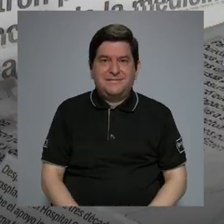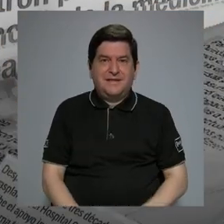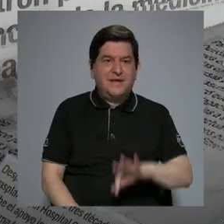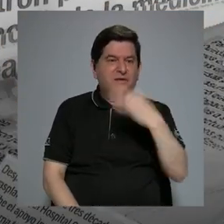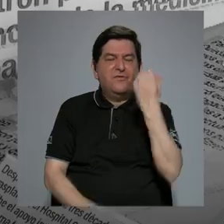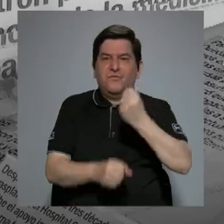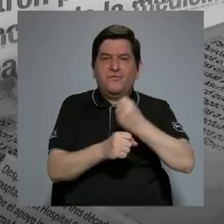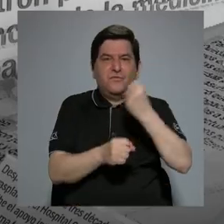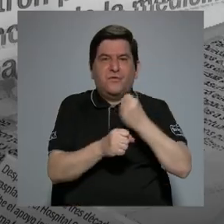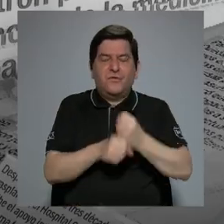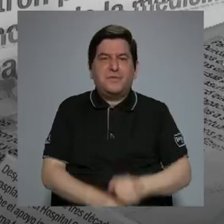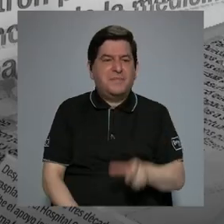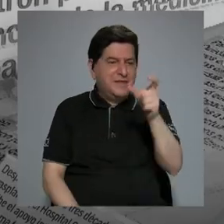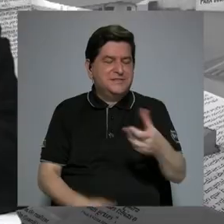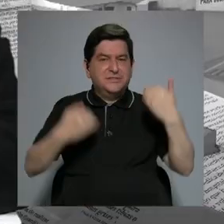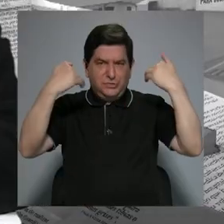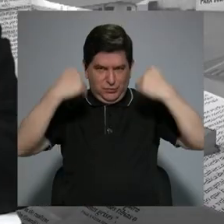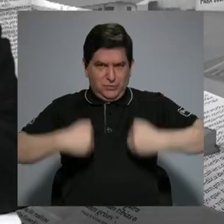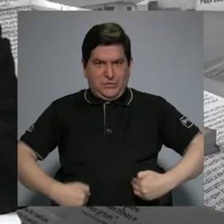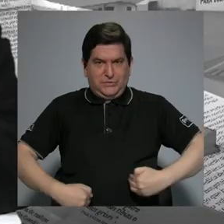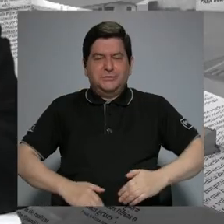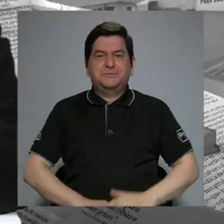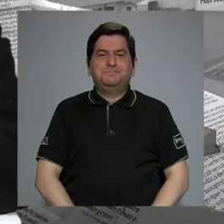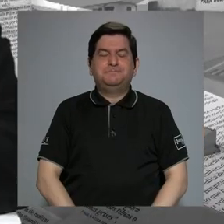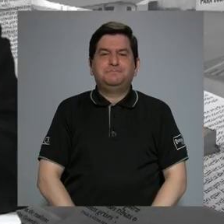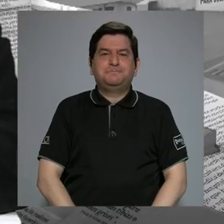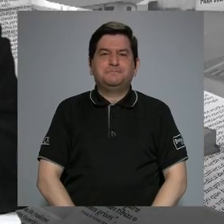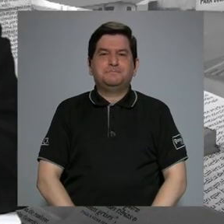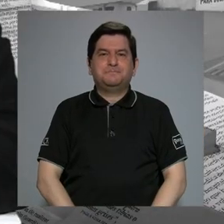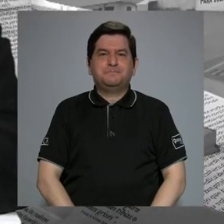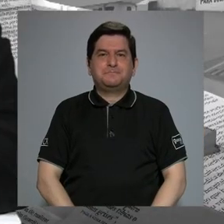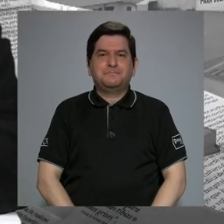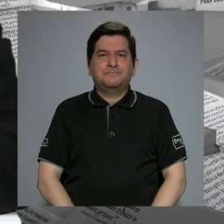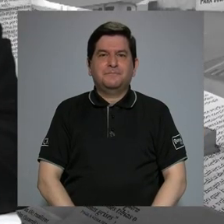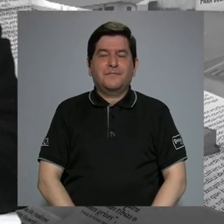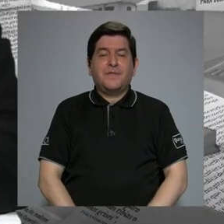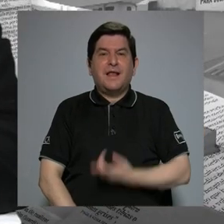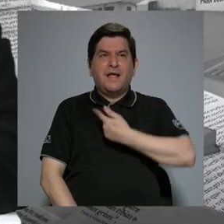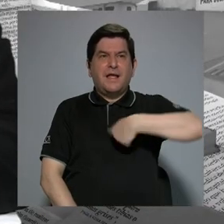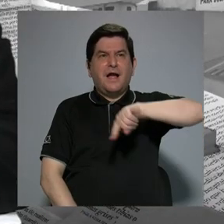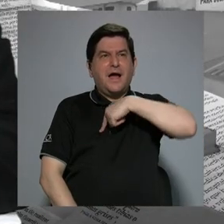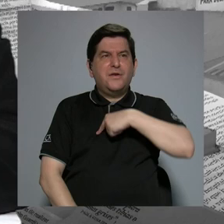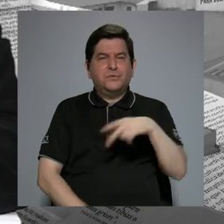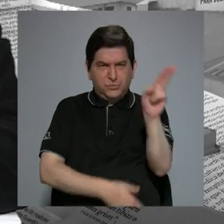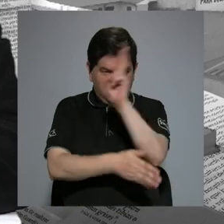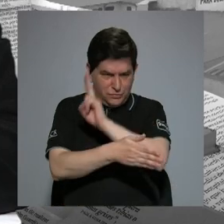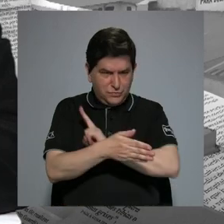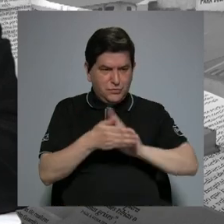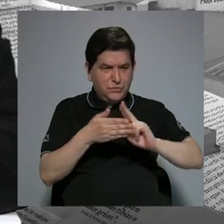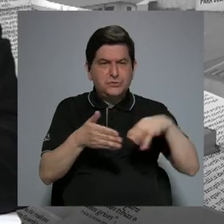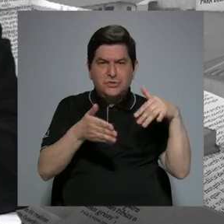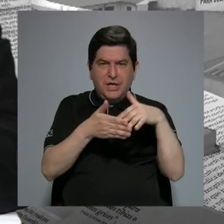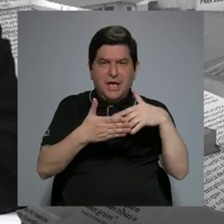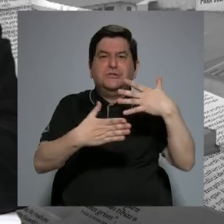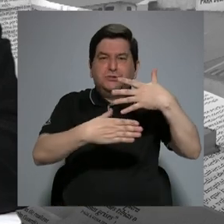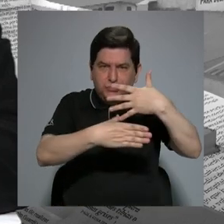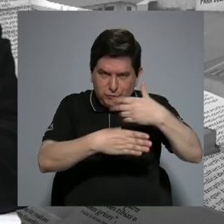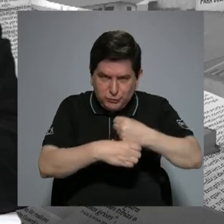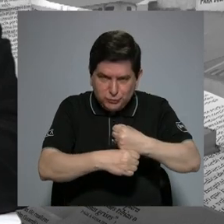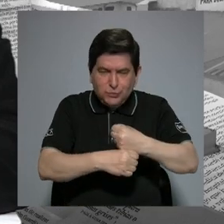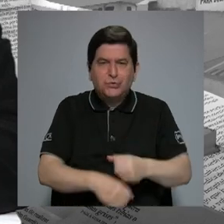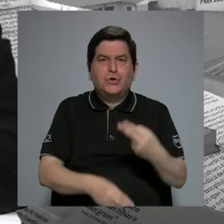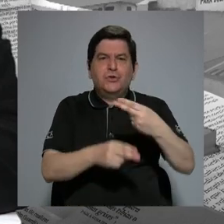forma de trabajar de los seres humanos? Bien. En realidad, nosotros en la academia, los estudios que hemos hecho,